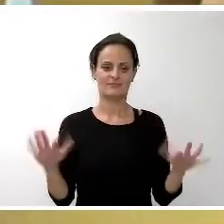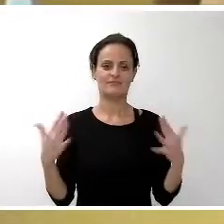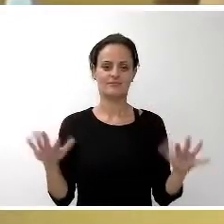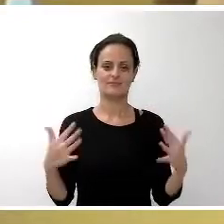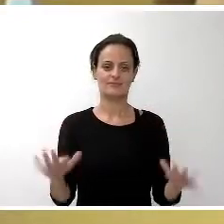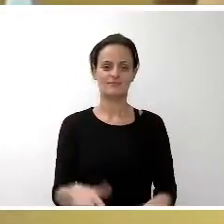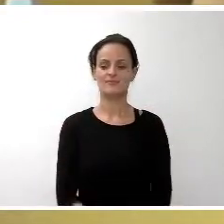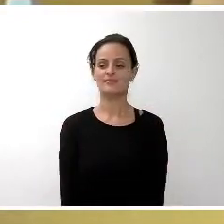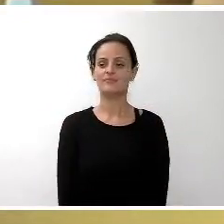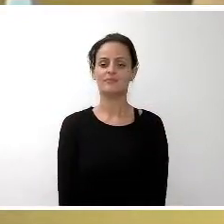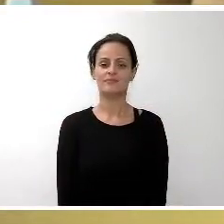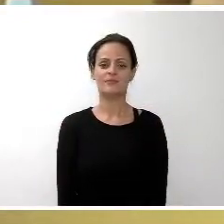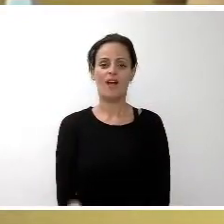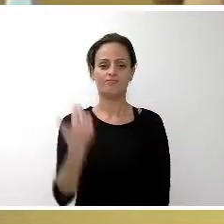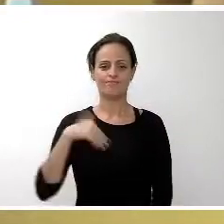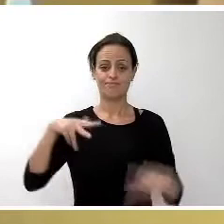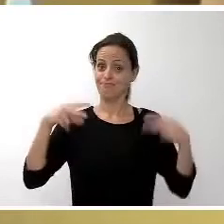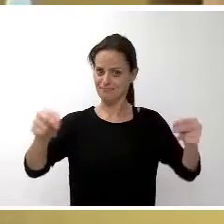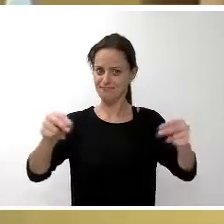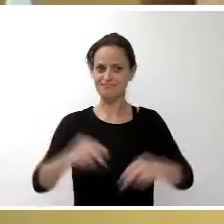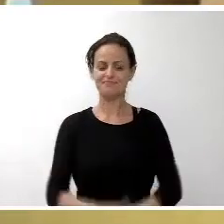Se levanta la sesión.